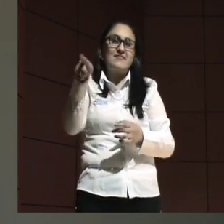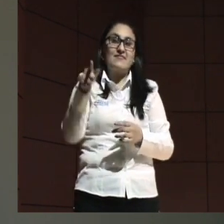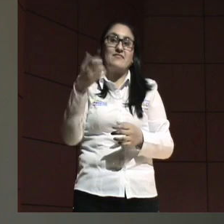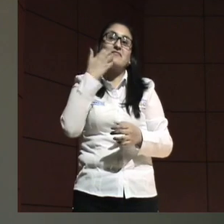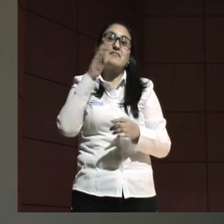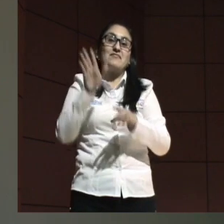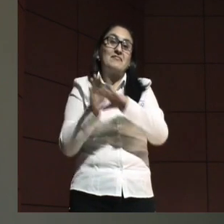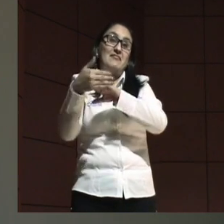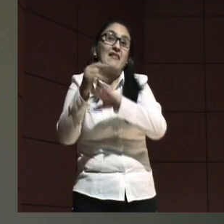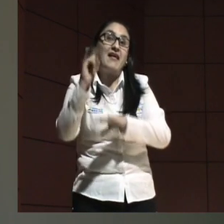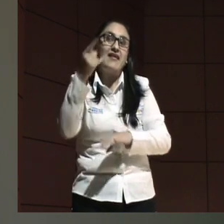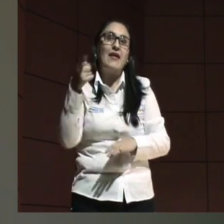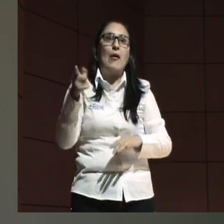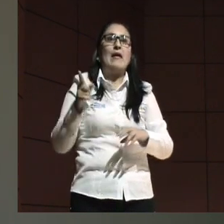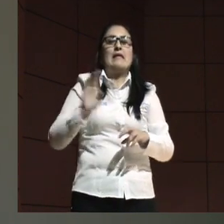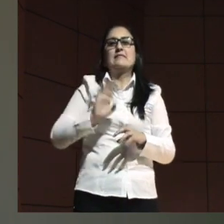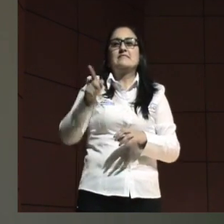adulterio.